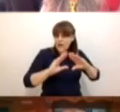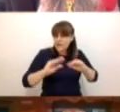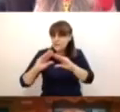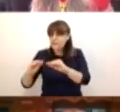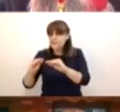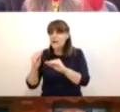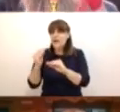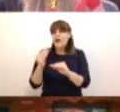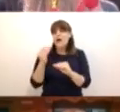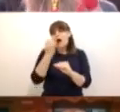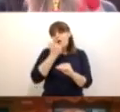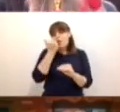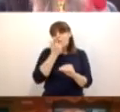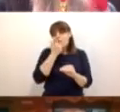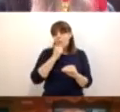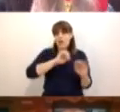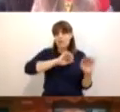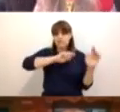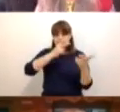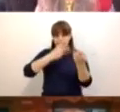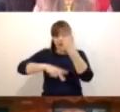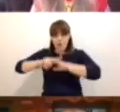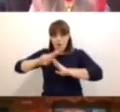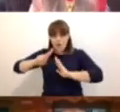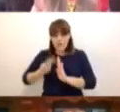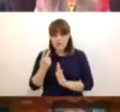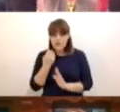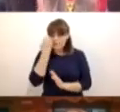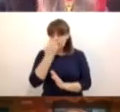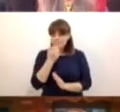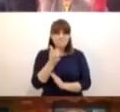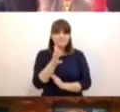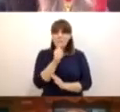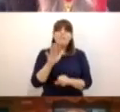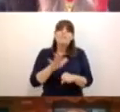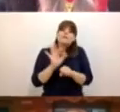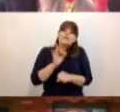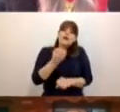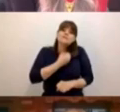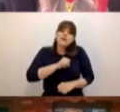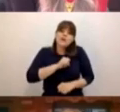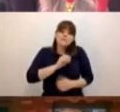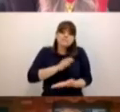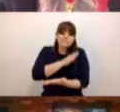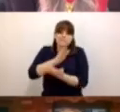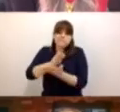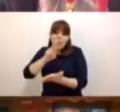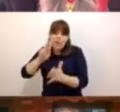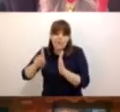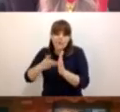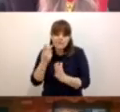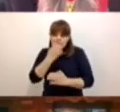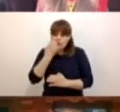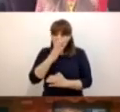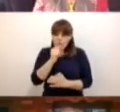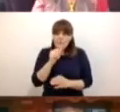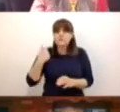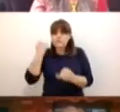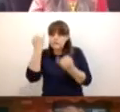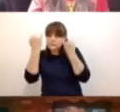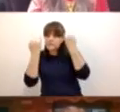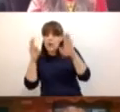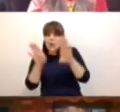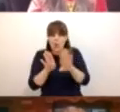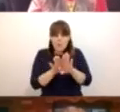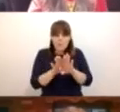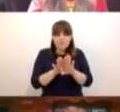regresarán a las aulas por diferentes motivos, algunos de ellos por salud. También tenemos muchas personas que nos